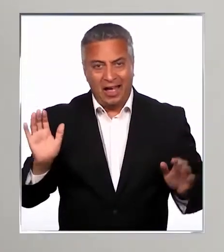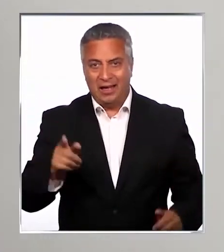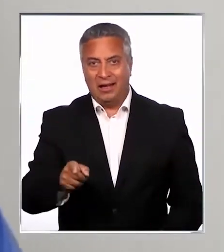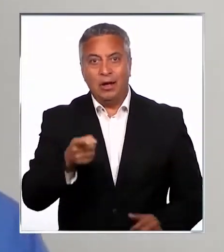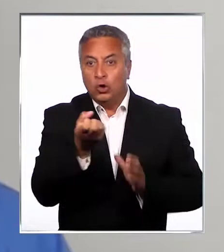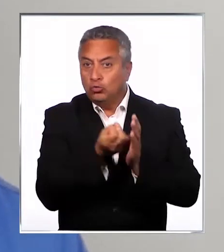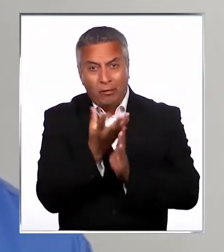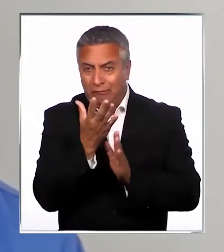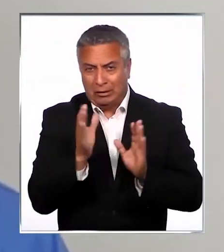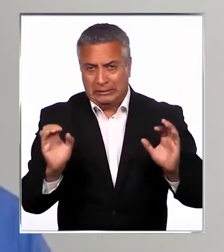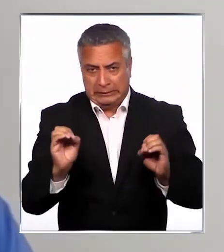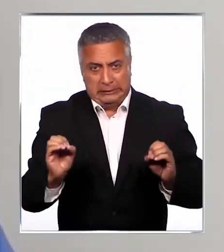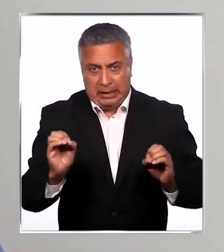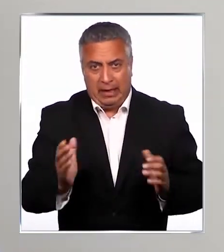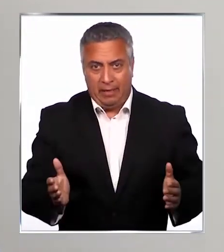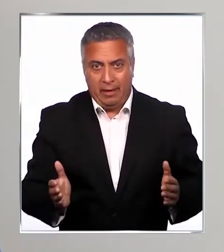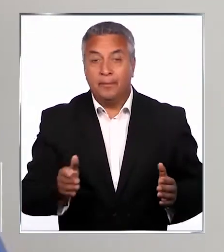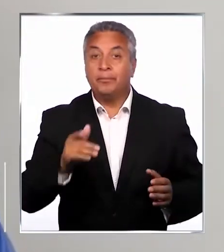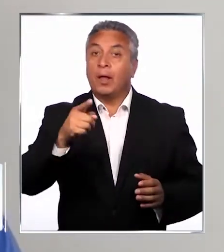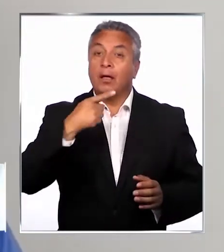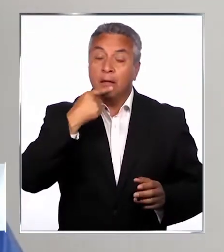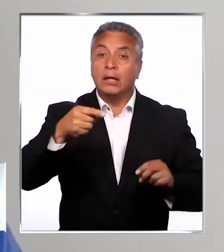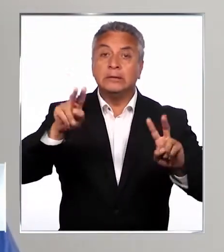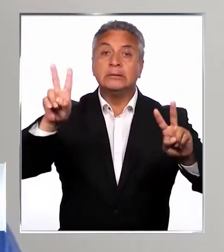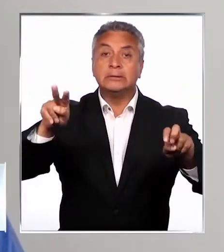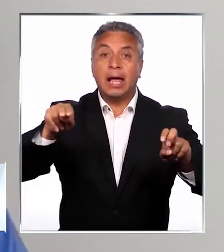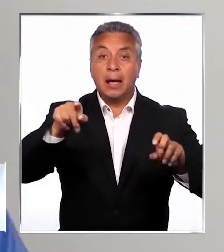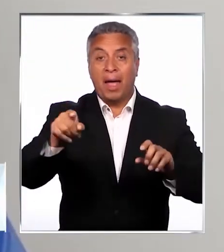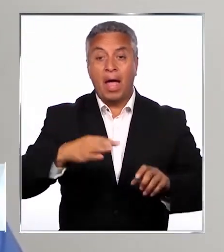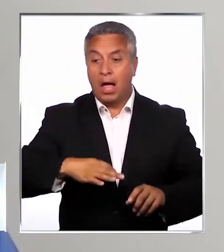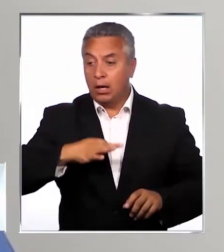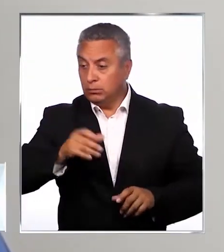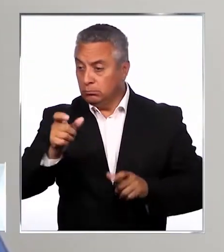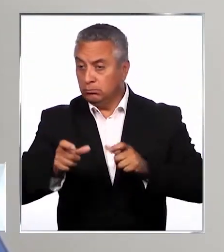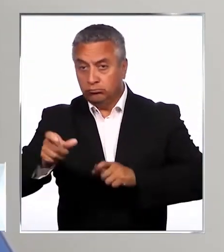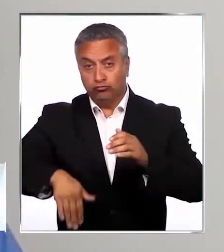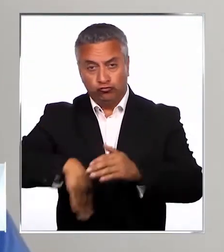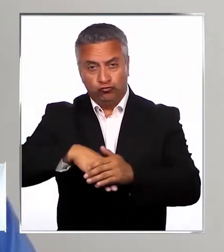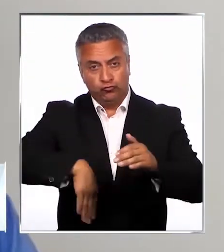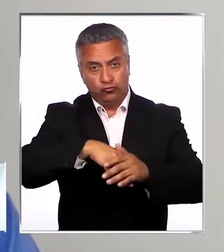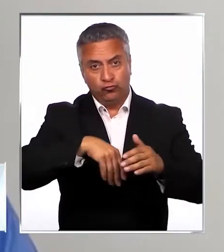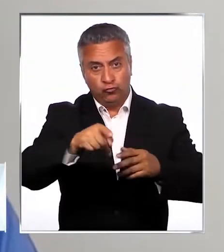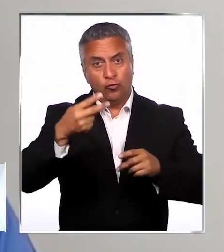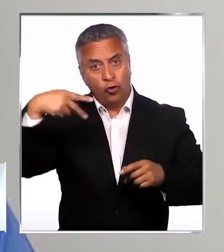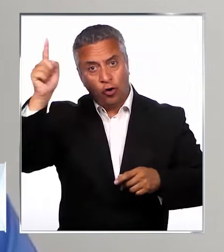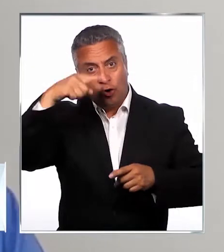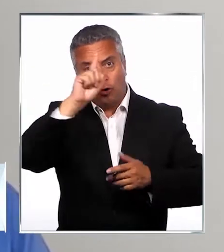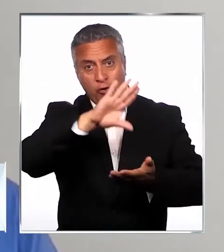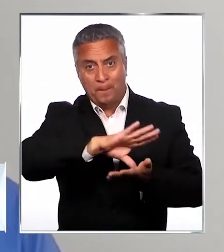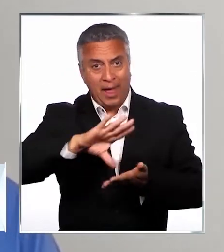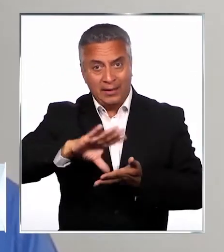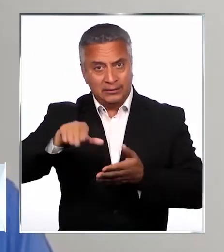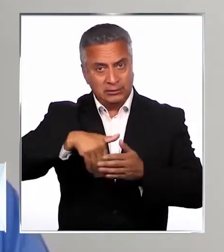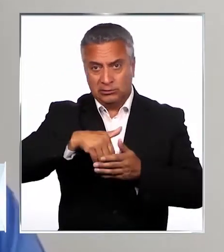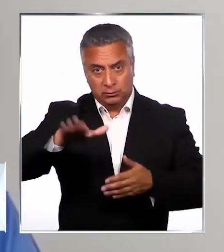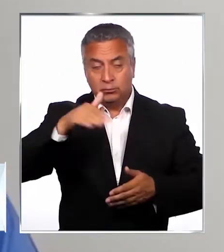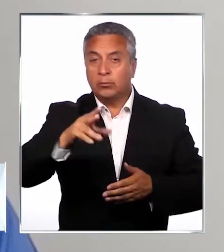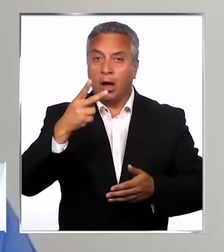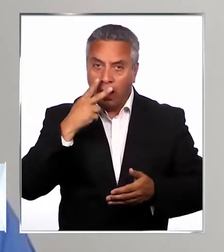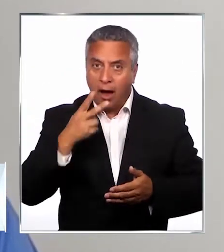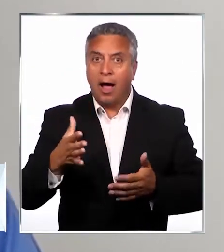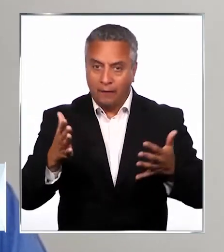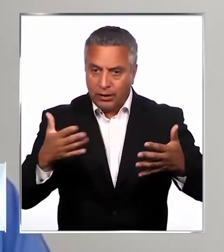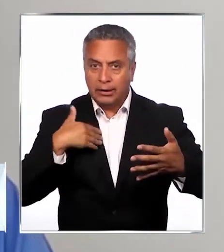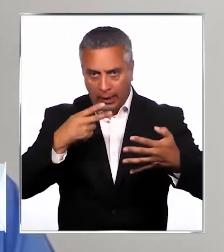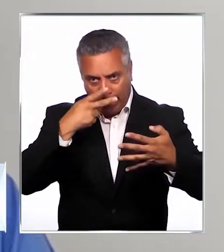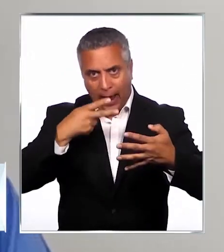o expulsión de ciudadanos extranjeros, al día de hoy vamos a solicitar antecedentes